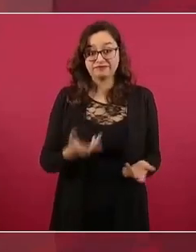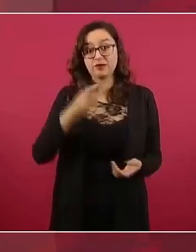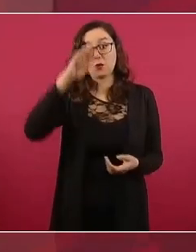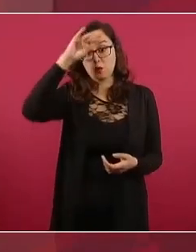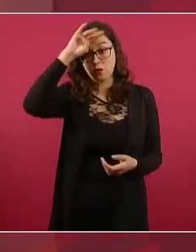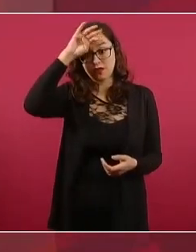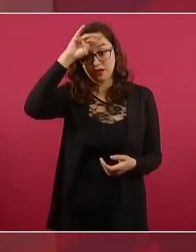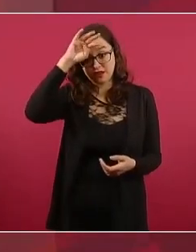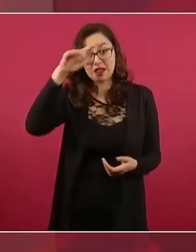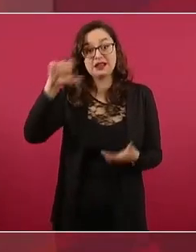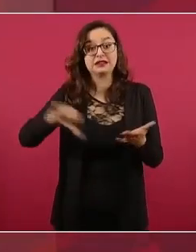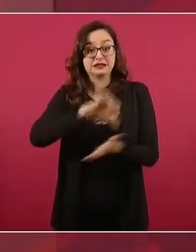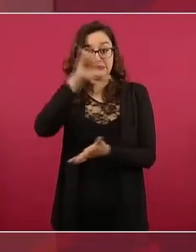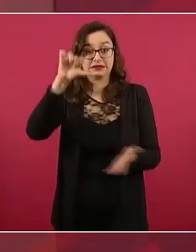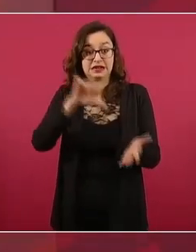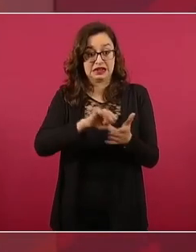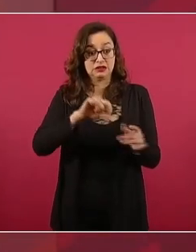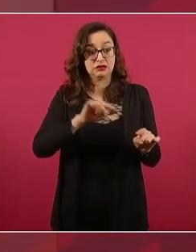conurbada,